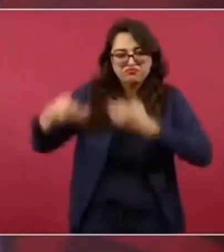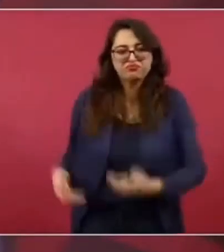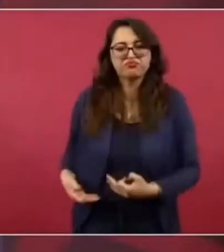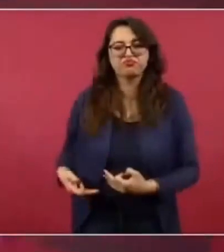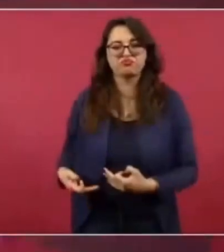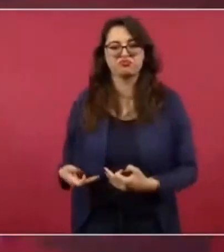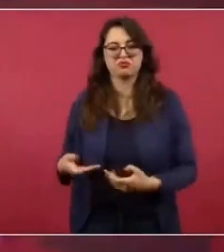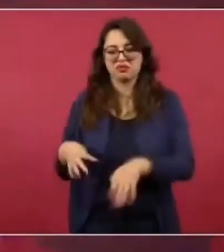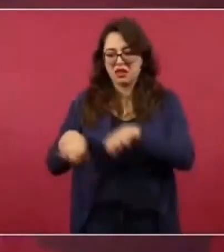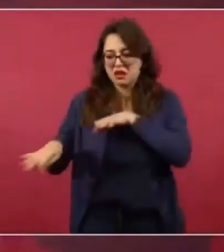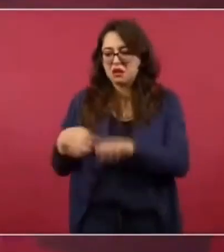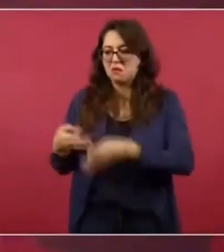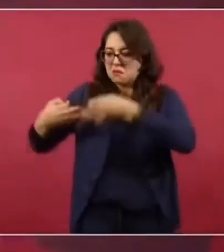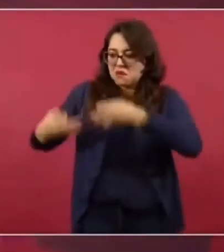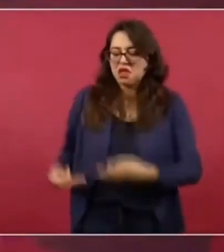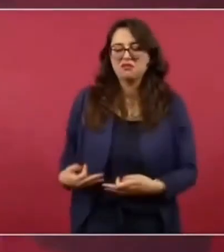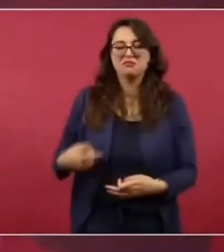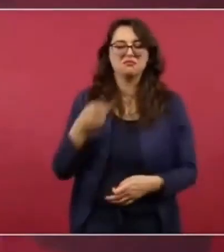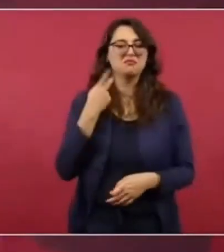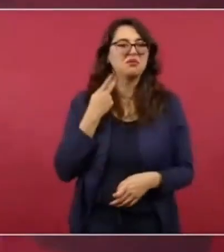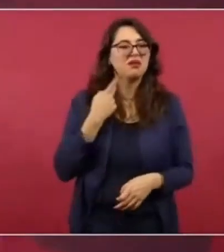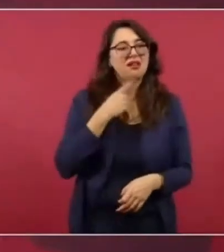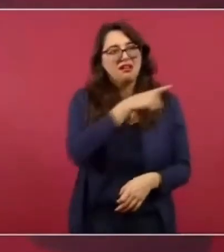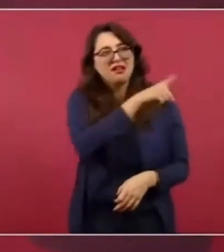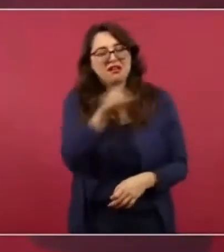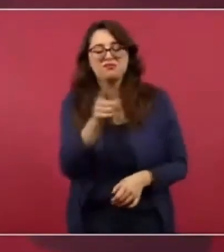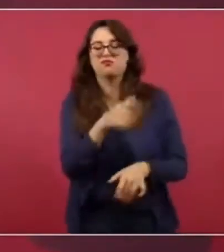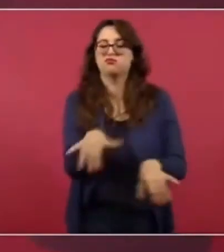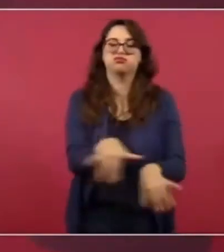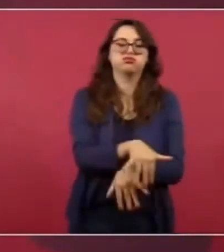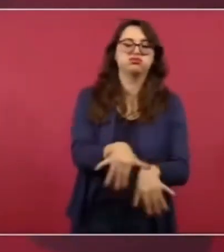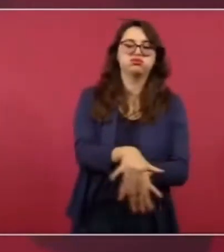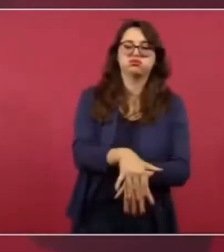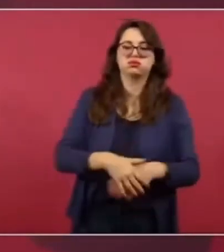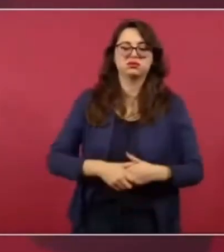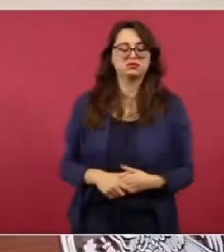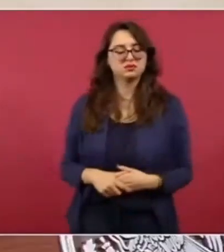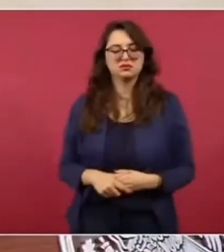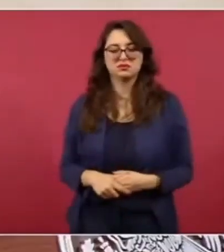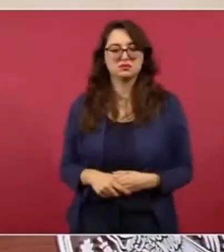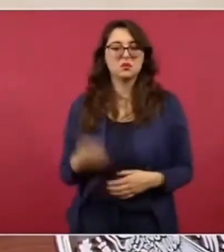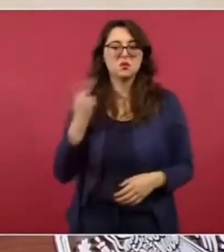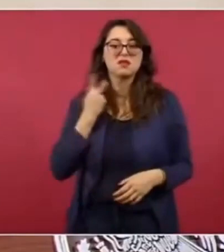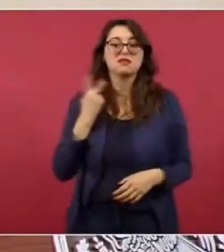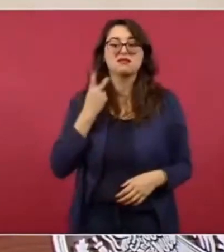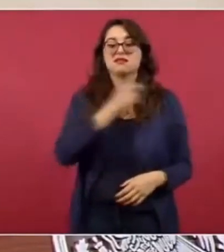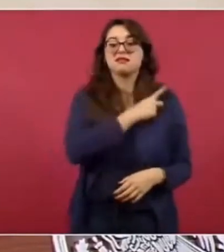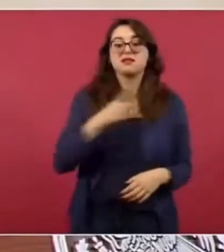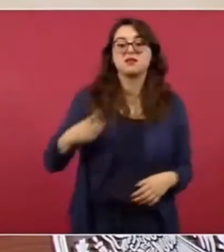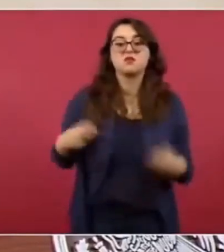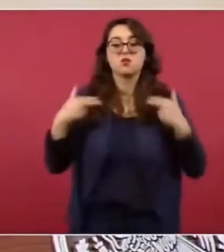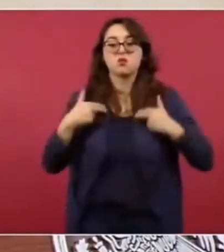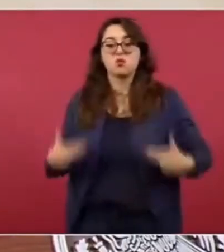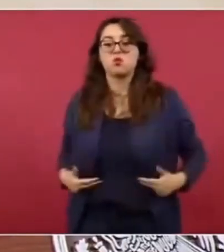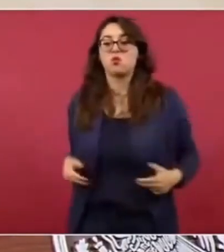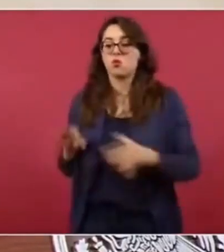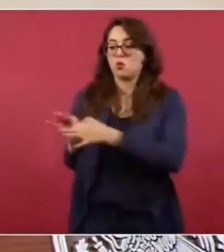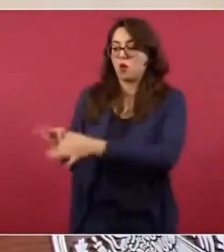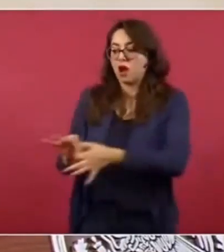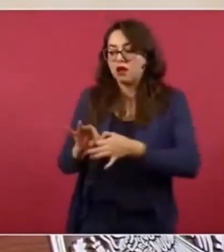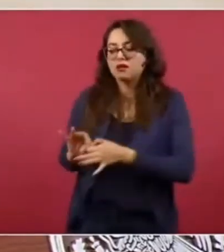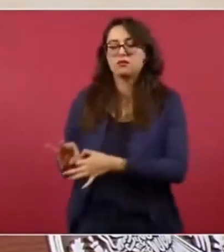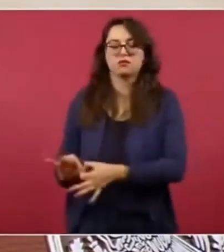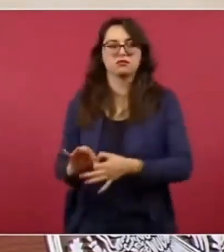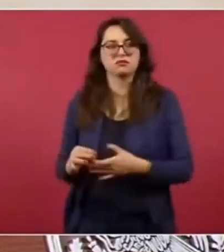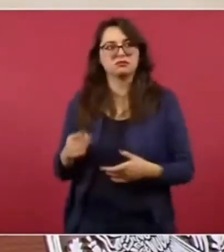política es un noble oficio y es una actividad muy humana. Por eso digo la politiquería.